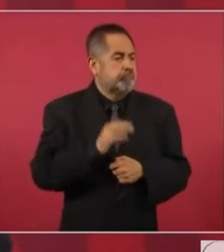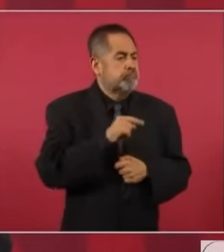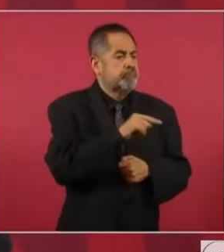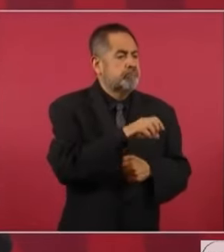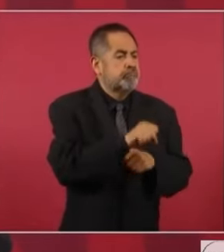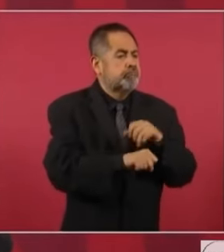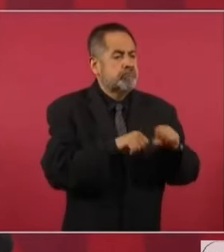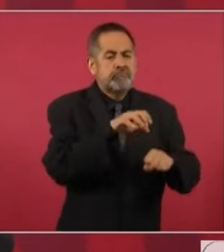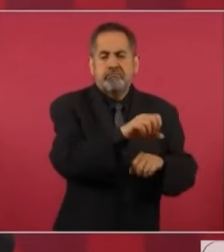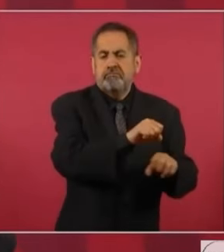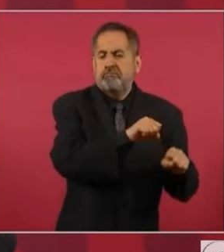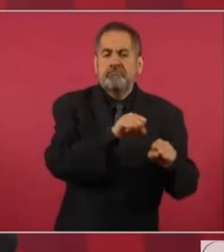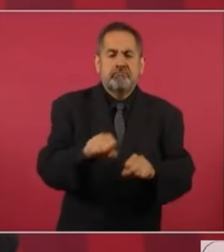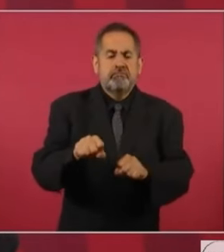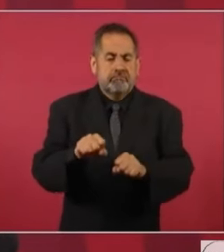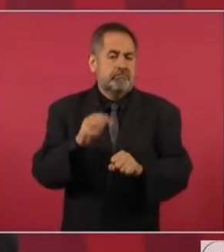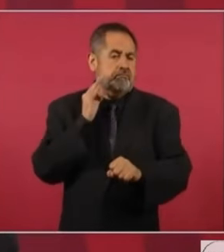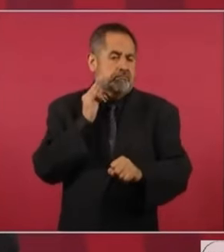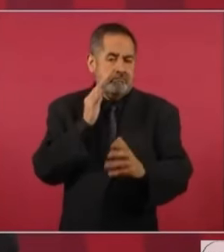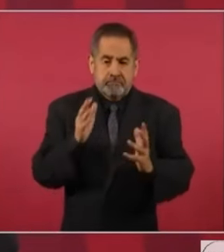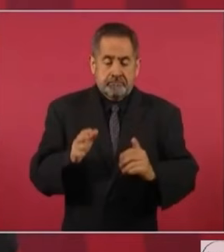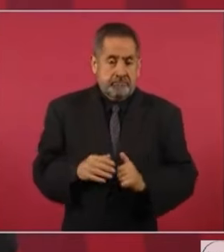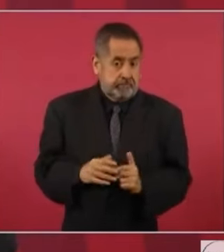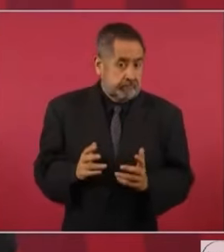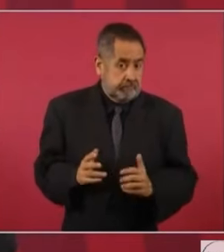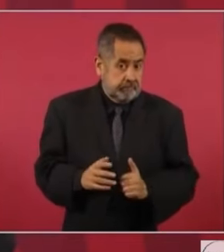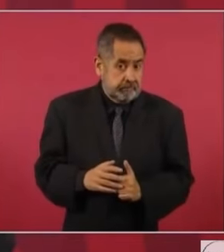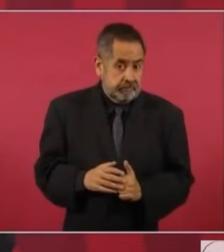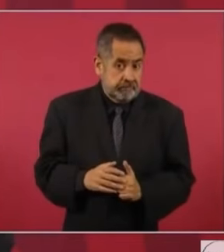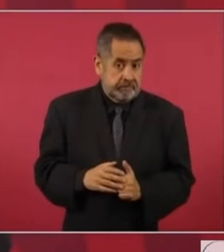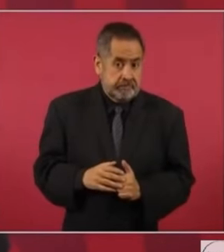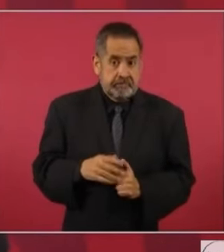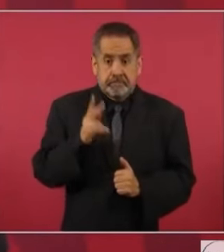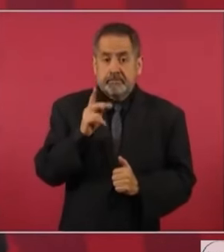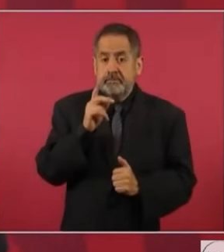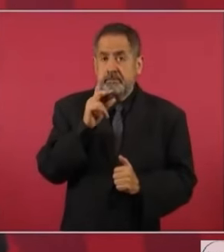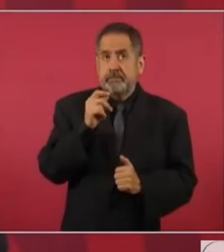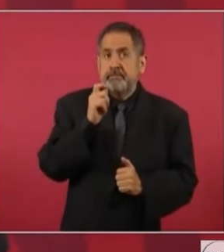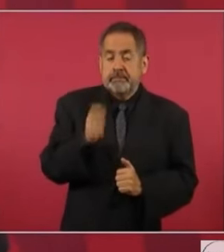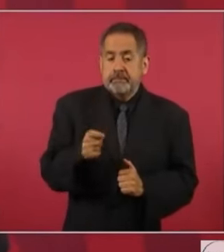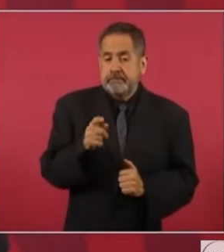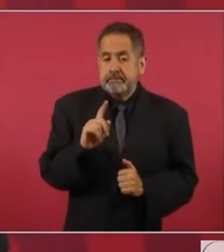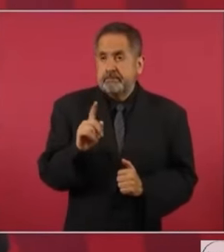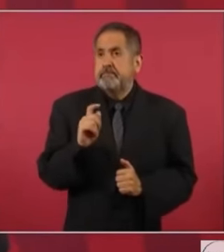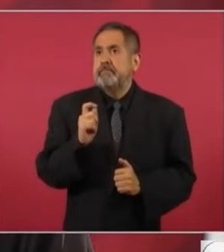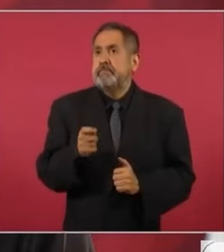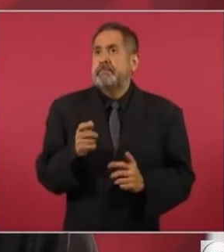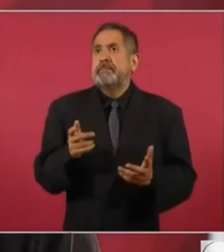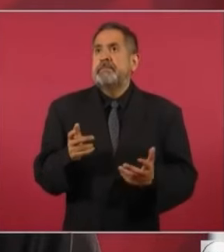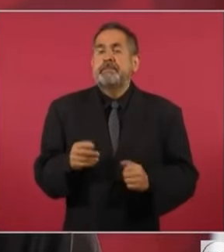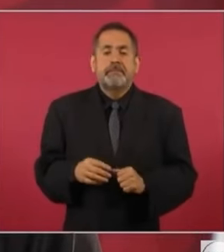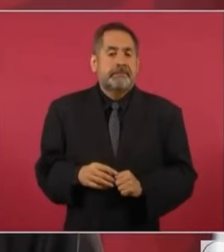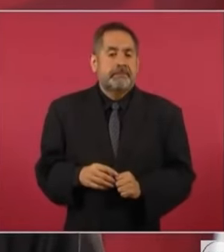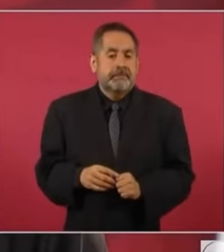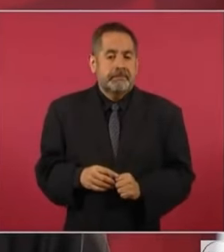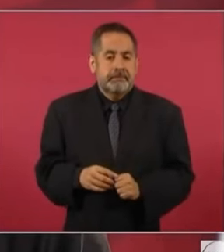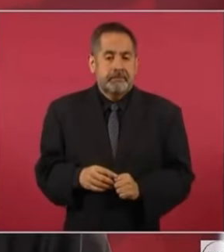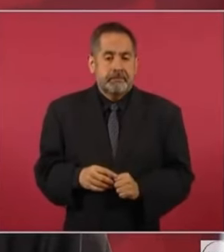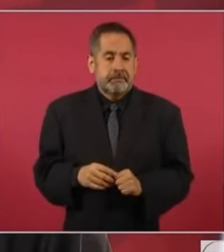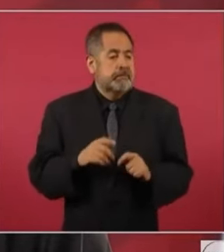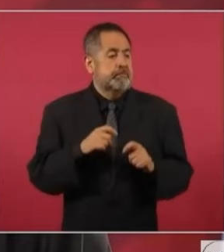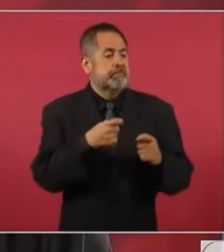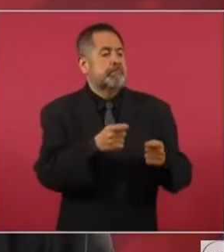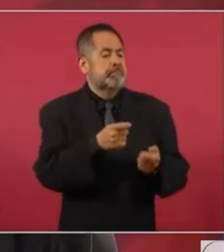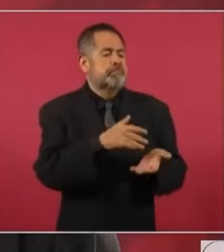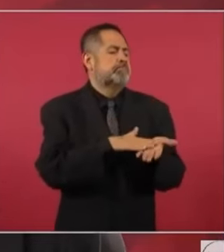sin que esto significara exonerar